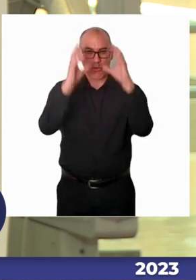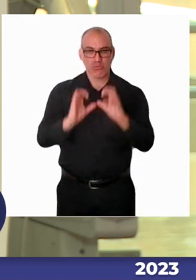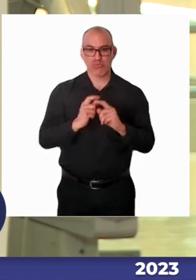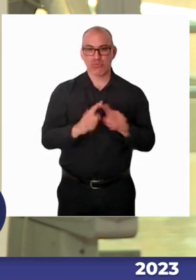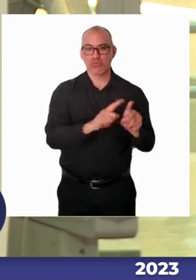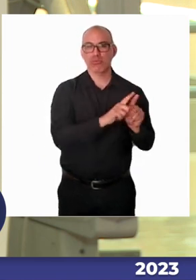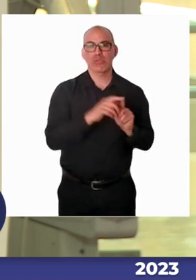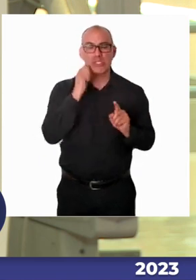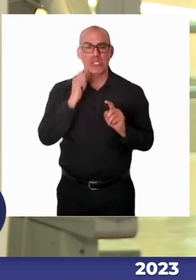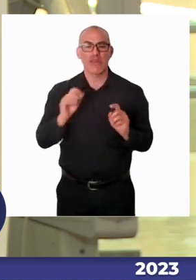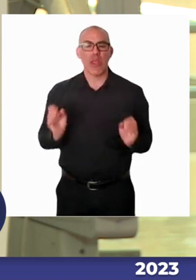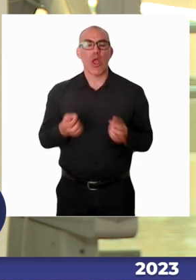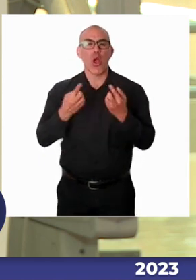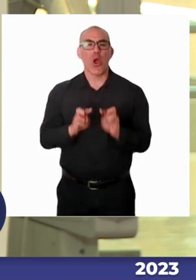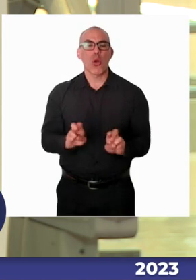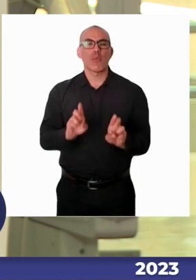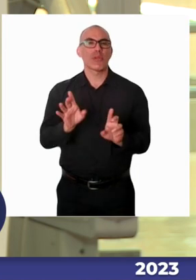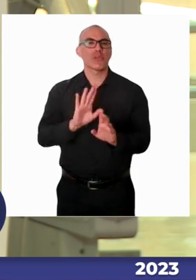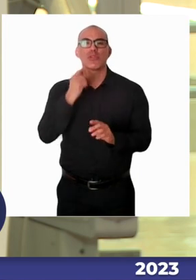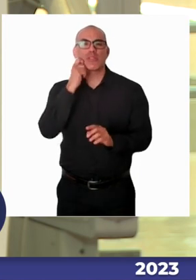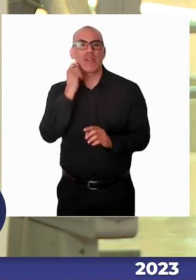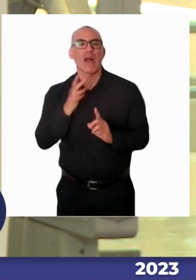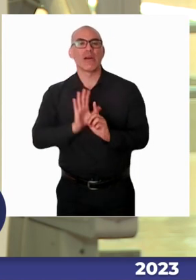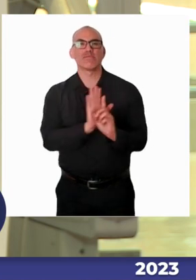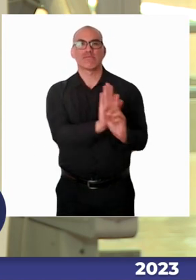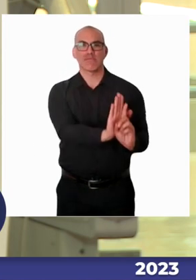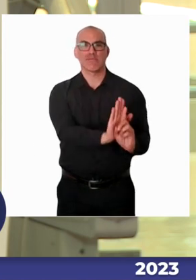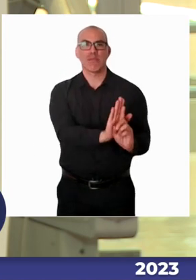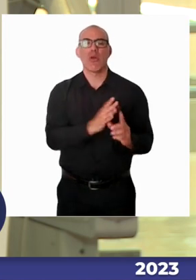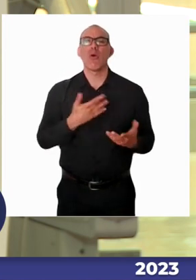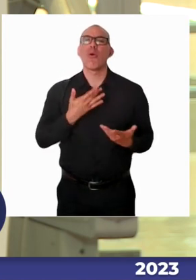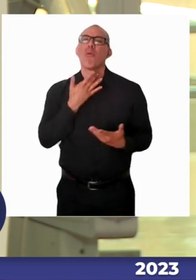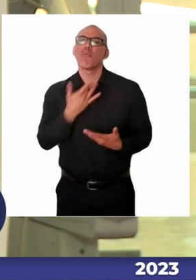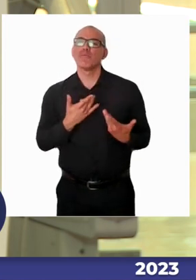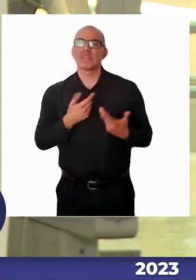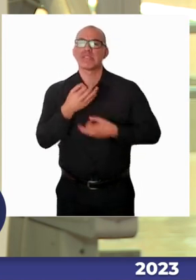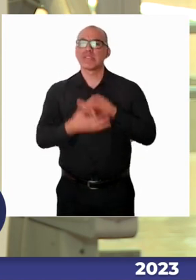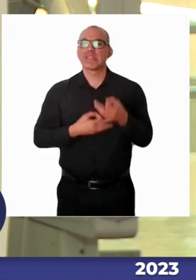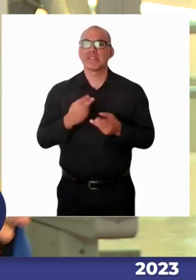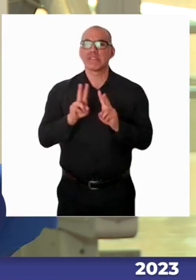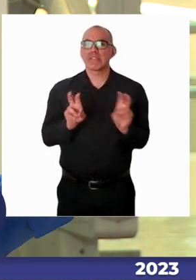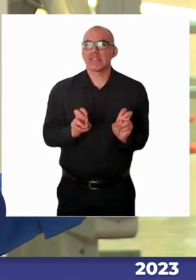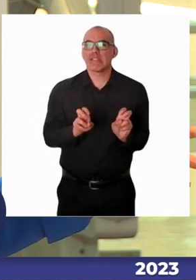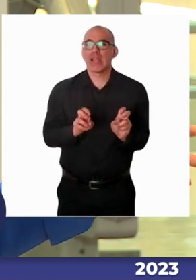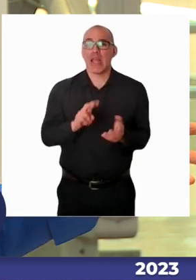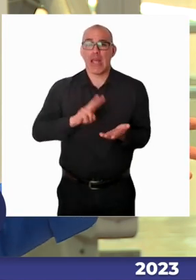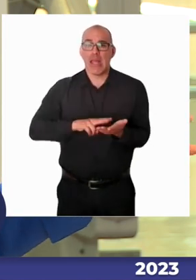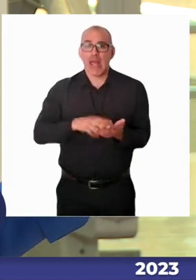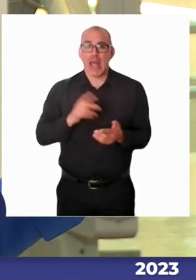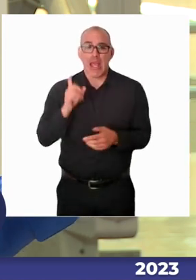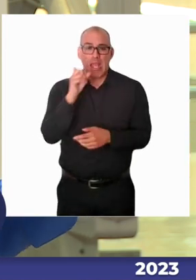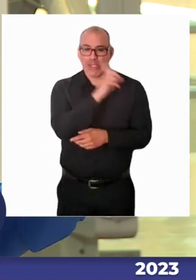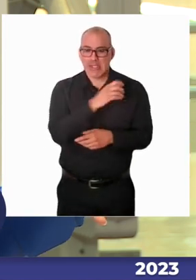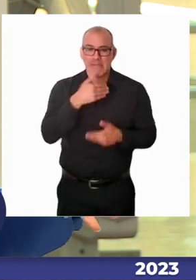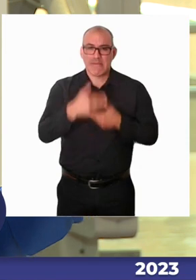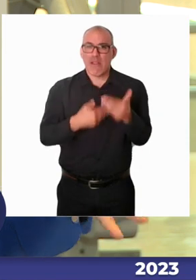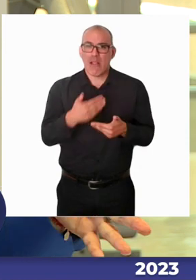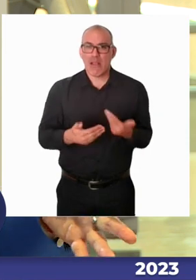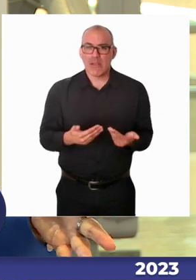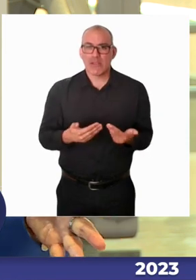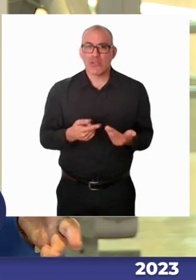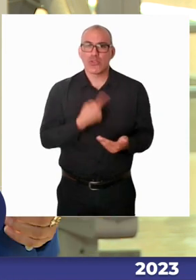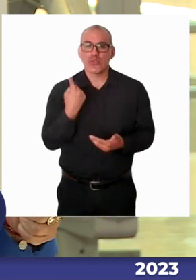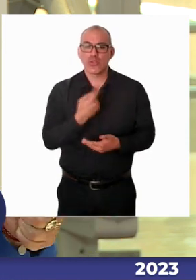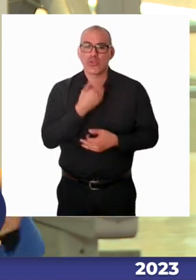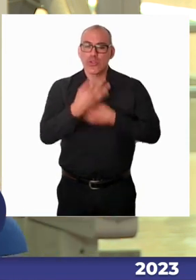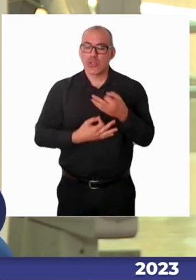voluntarias, me importa mucho difundir los alcances, la implementación de la ley, ya en ese momento cuando impulsamos